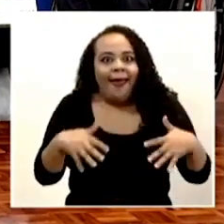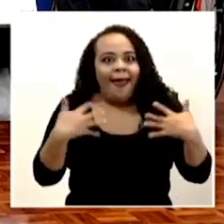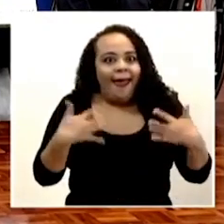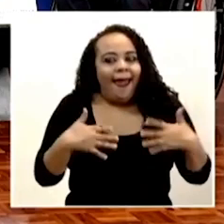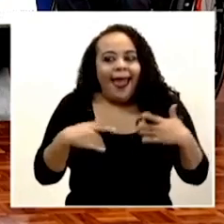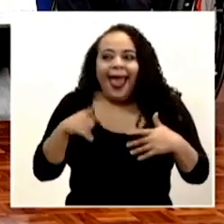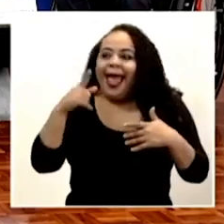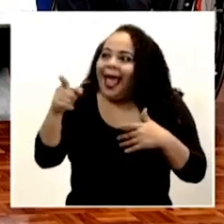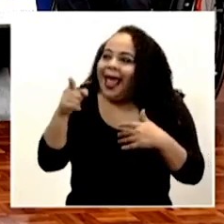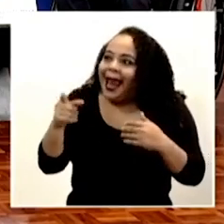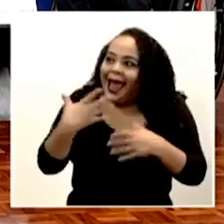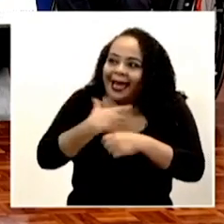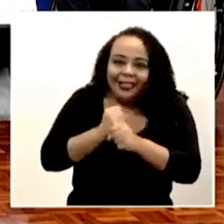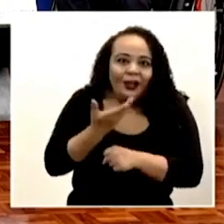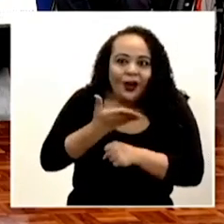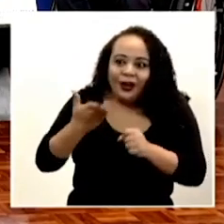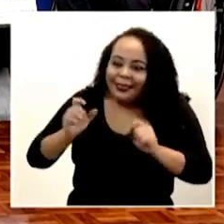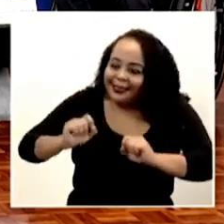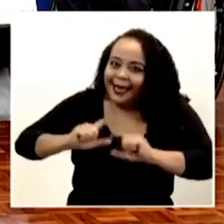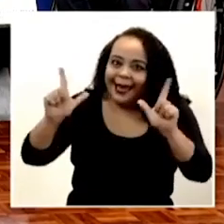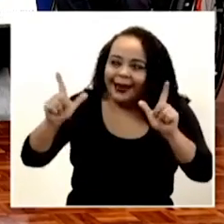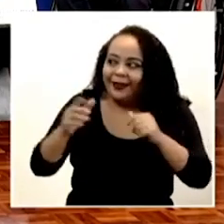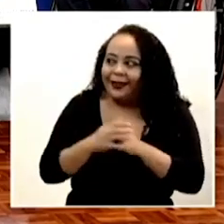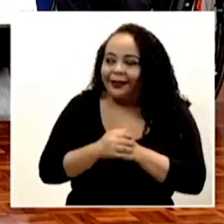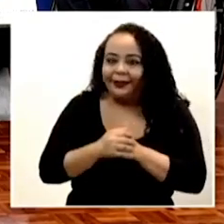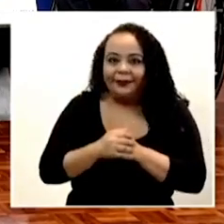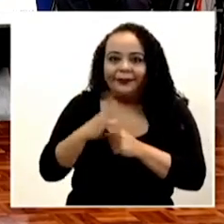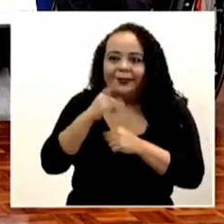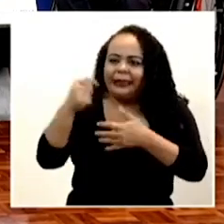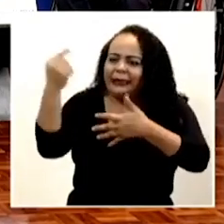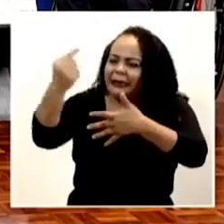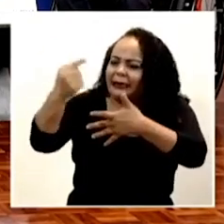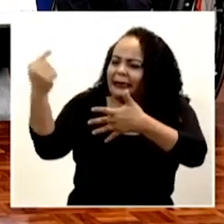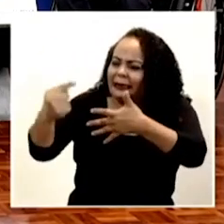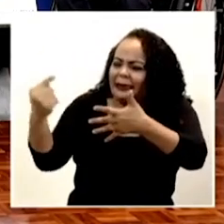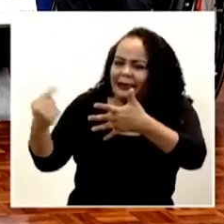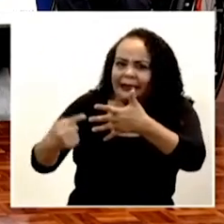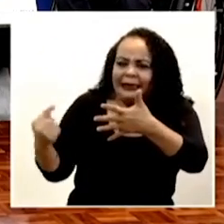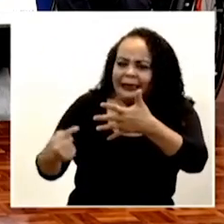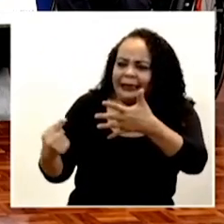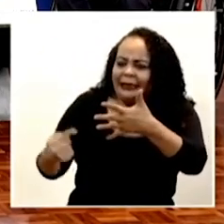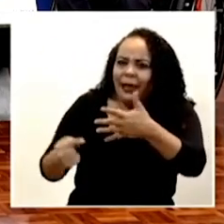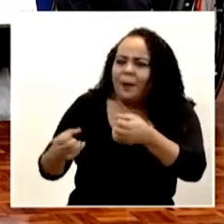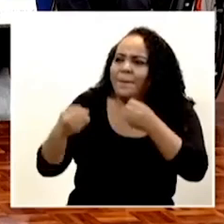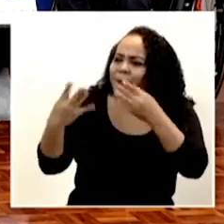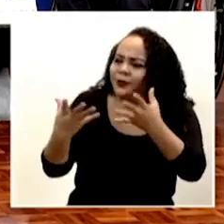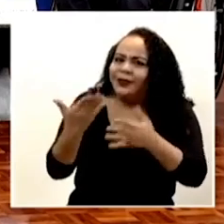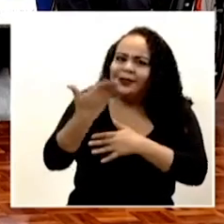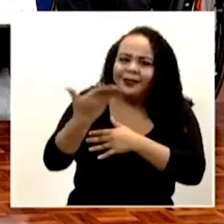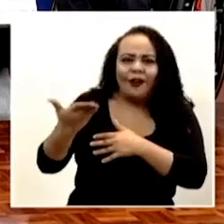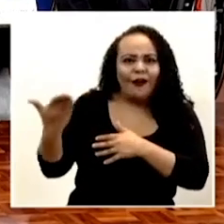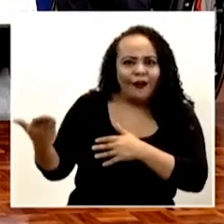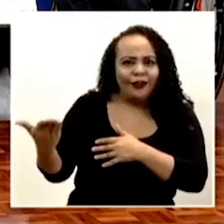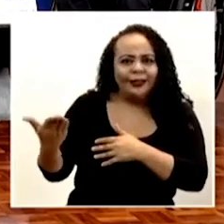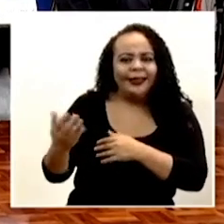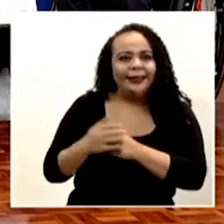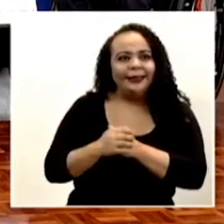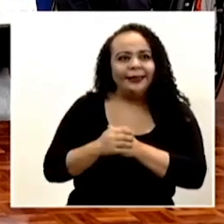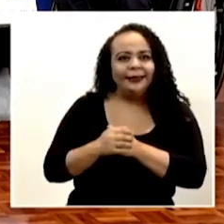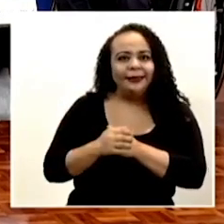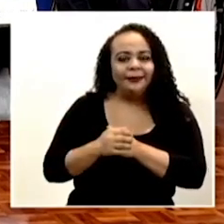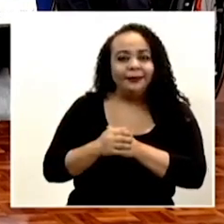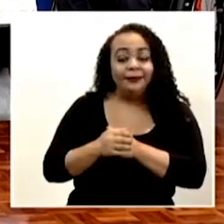hecho cosas increíbles. Y me empezó a enumerar la gran cantidad de cosas